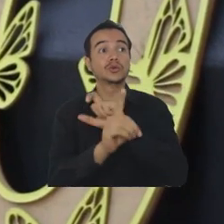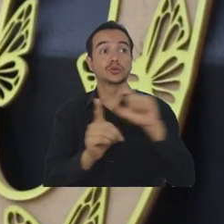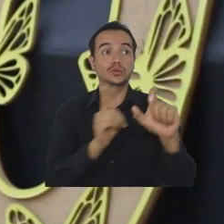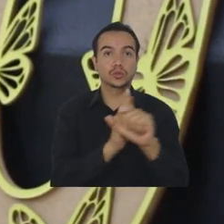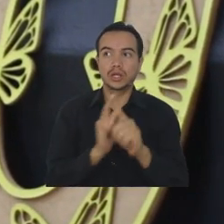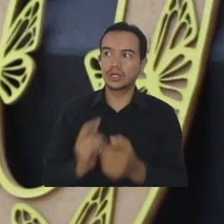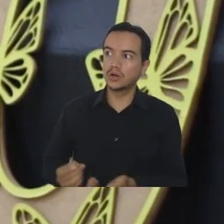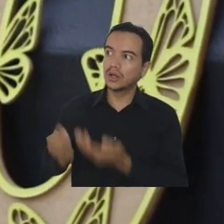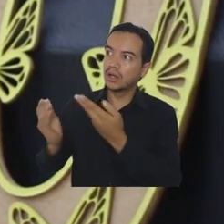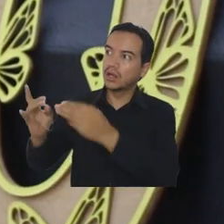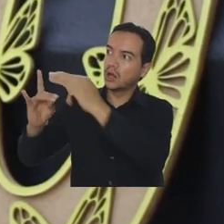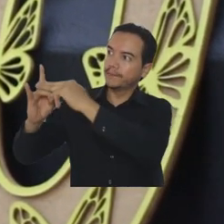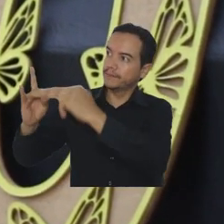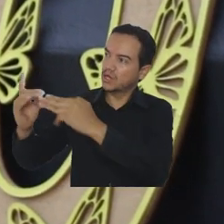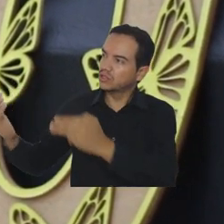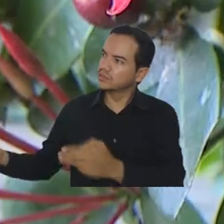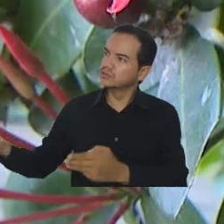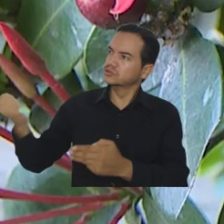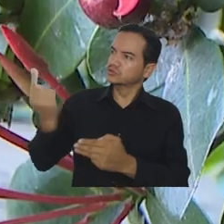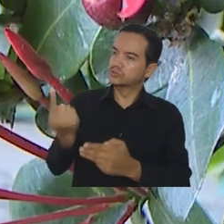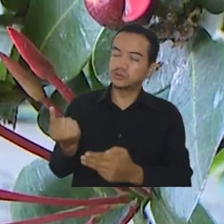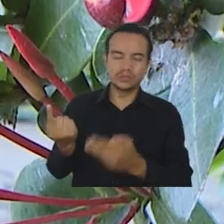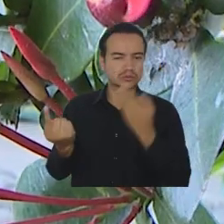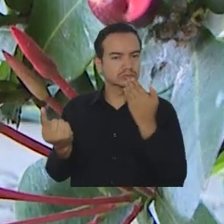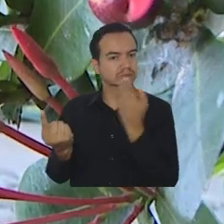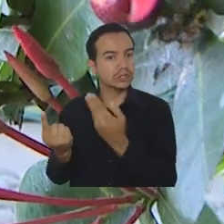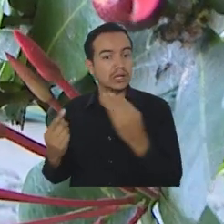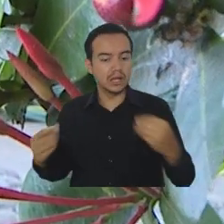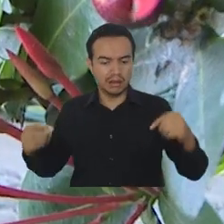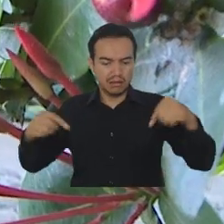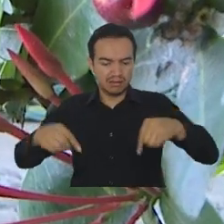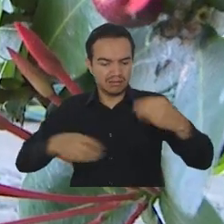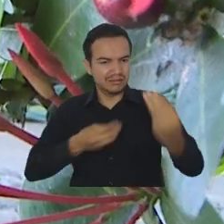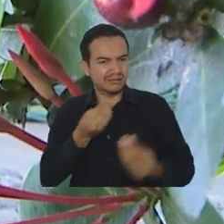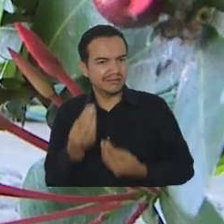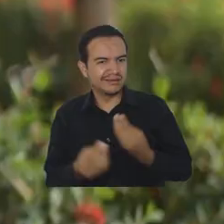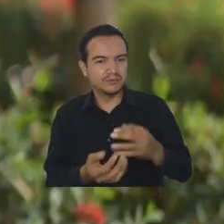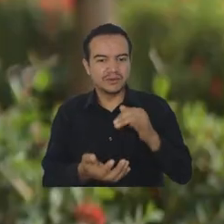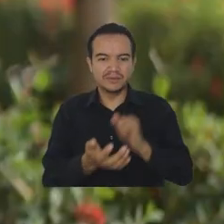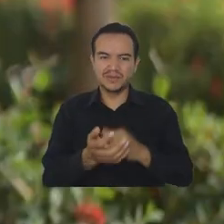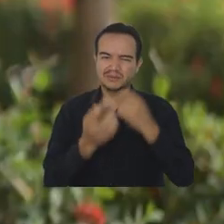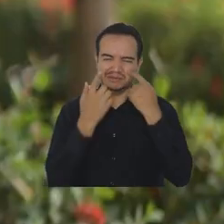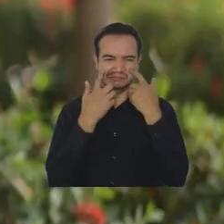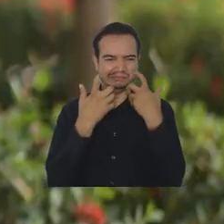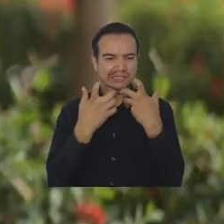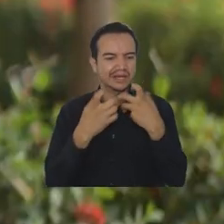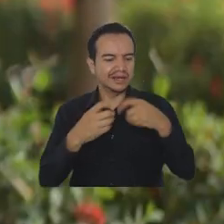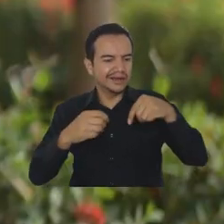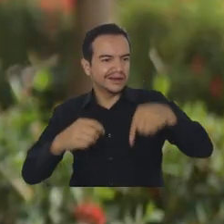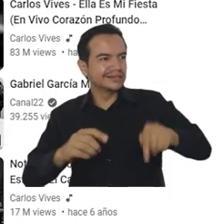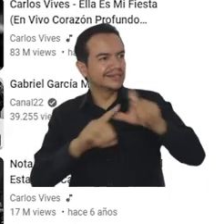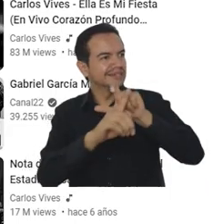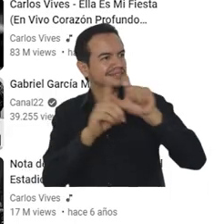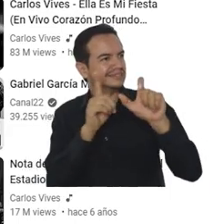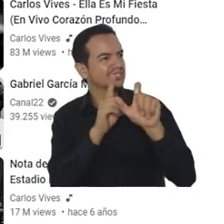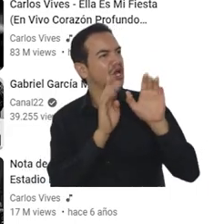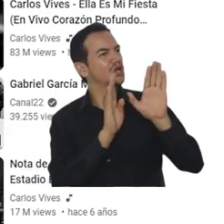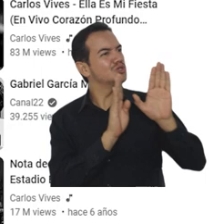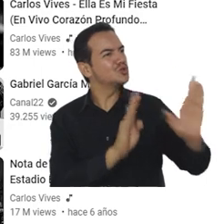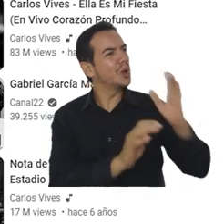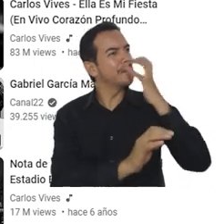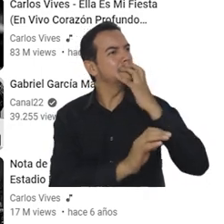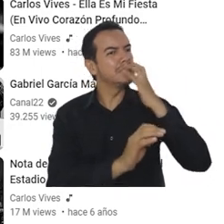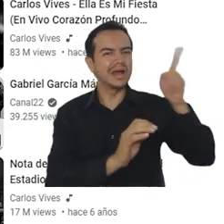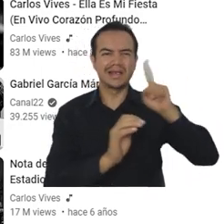darle la importancia que se merece. Nosotros lo que siempre tratamos acá es de darle la relevancia que se merece este gran hijo